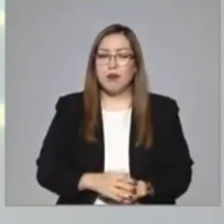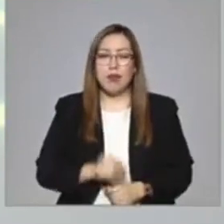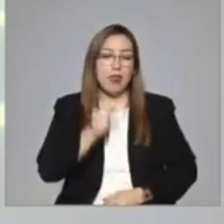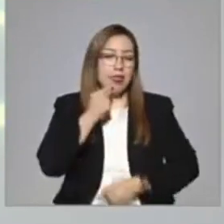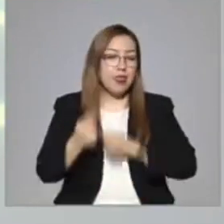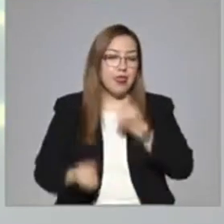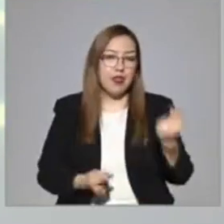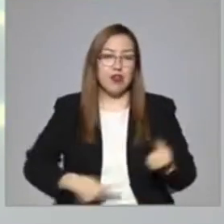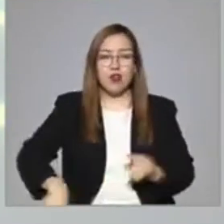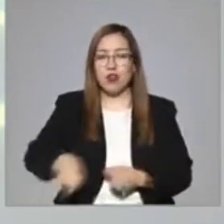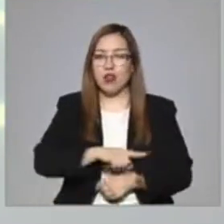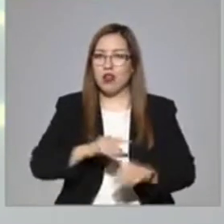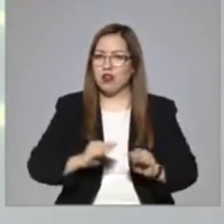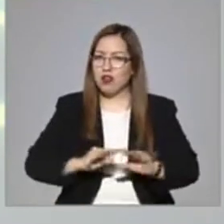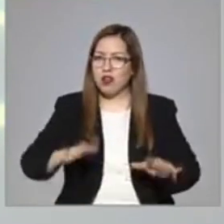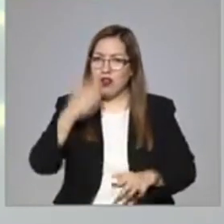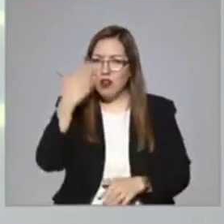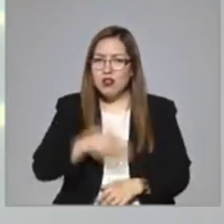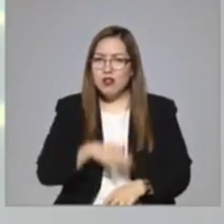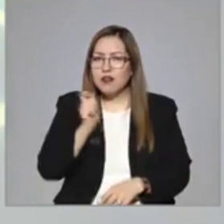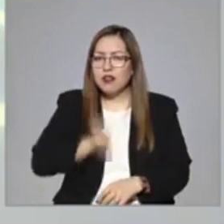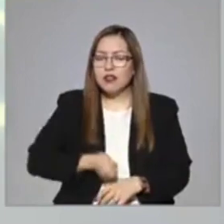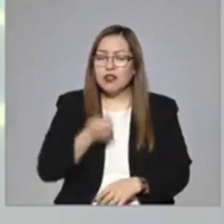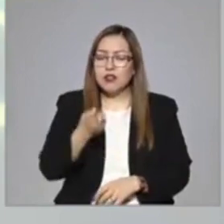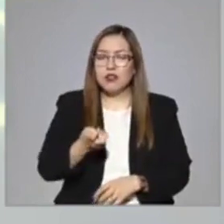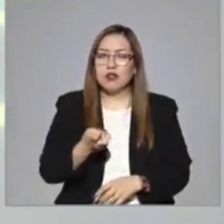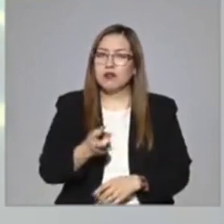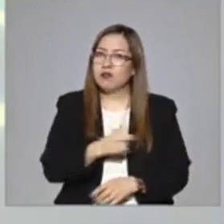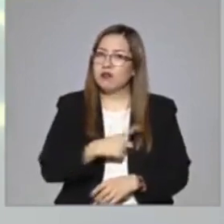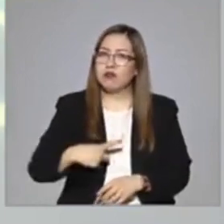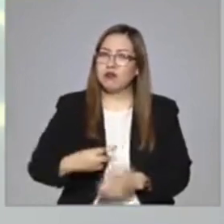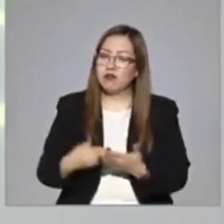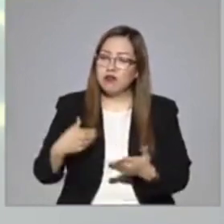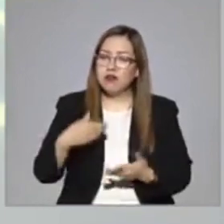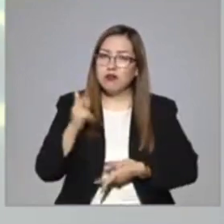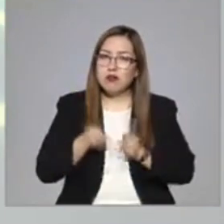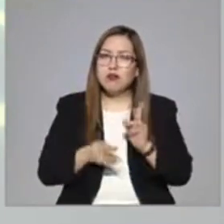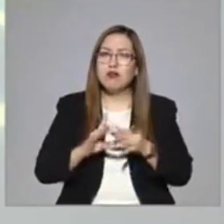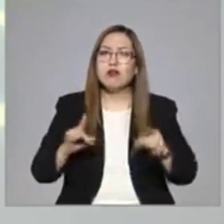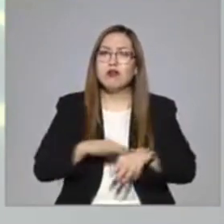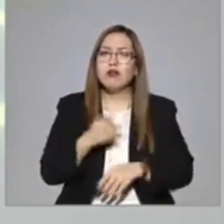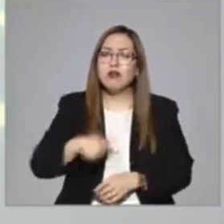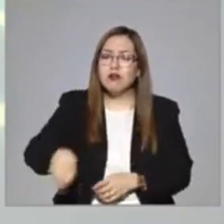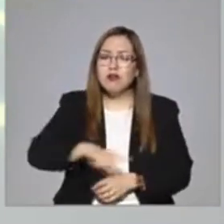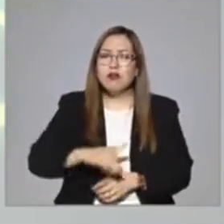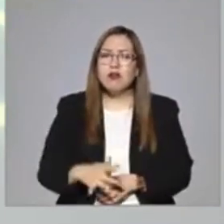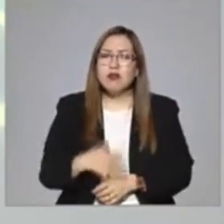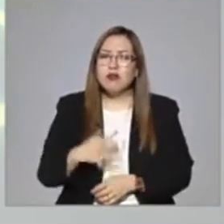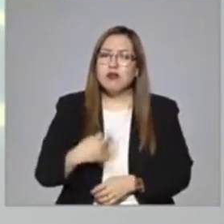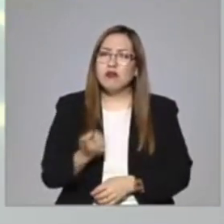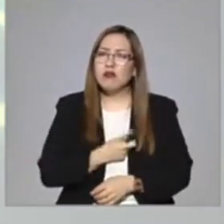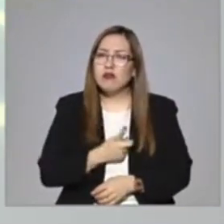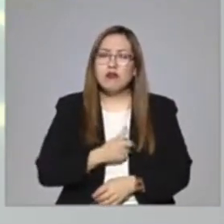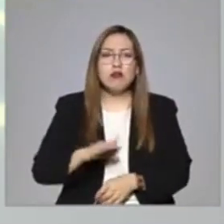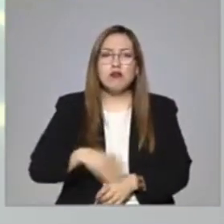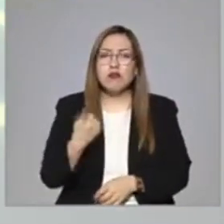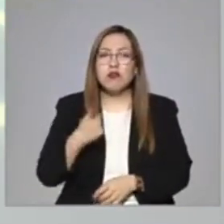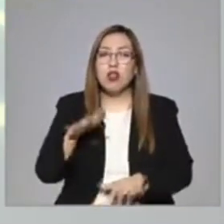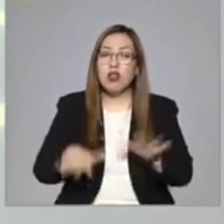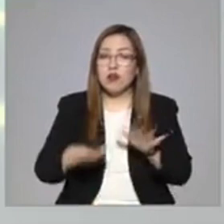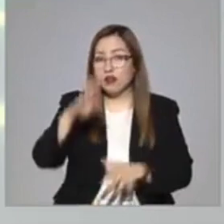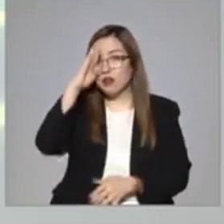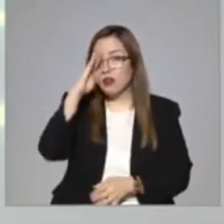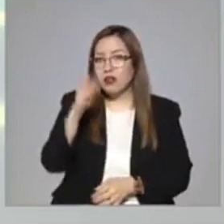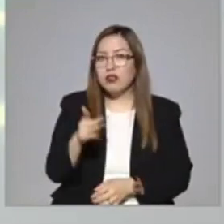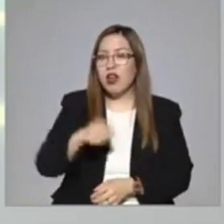públicos infantiles, vaya que se dan cuenta de algo de lo que deberíamos hablar. ¿Por qué se sienten solos? ¿Por qué se sienten solas? Porque a veces pensamos que